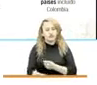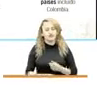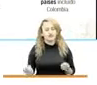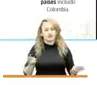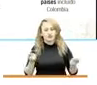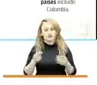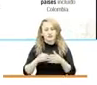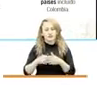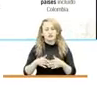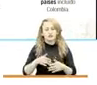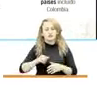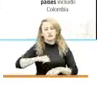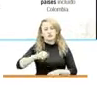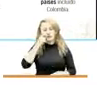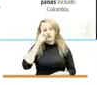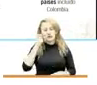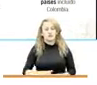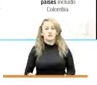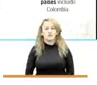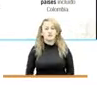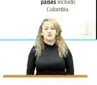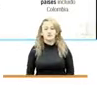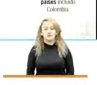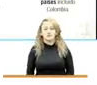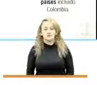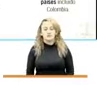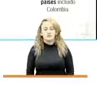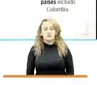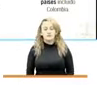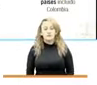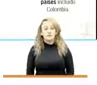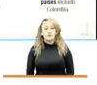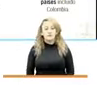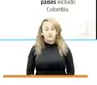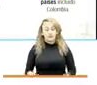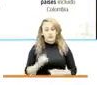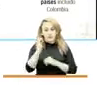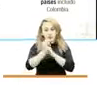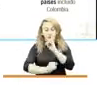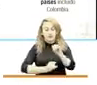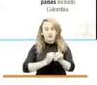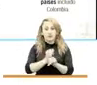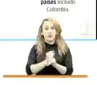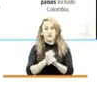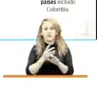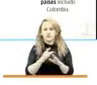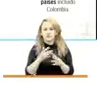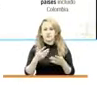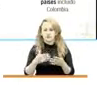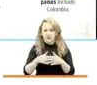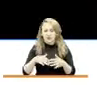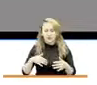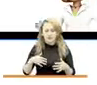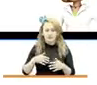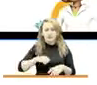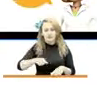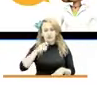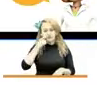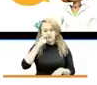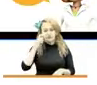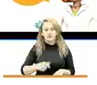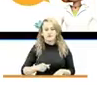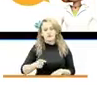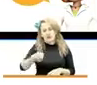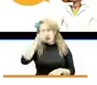archivos de los derechos humanos. El evento internacional de archivos de derechos humanos y memoria histórica